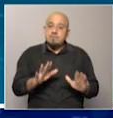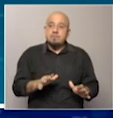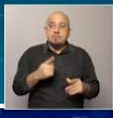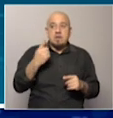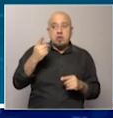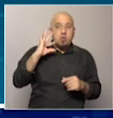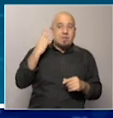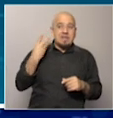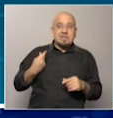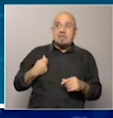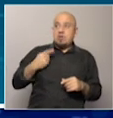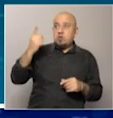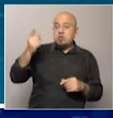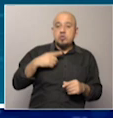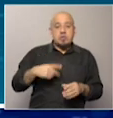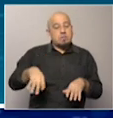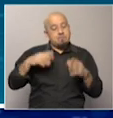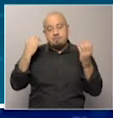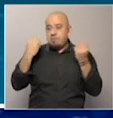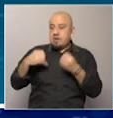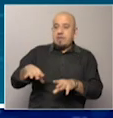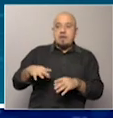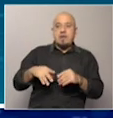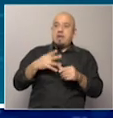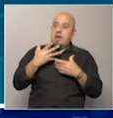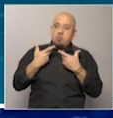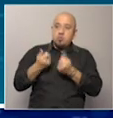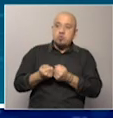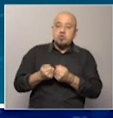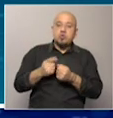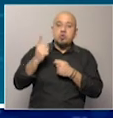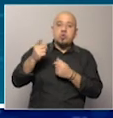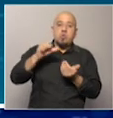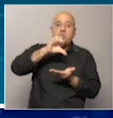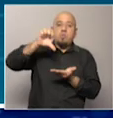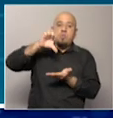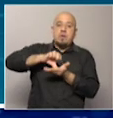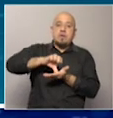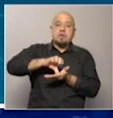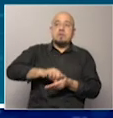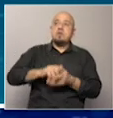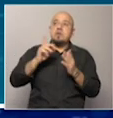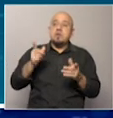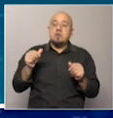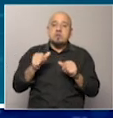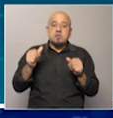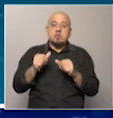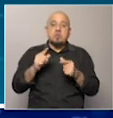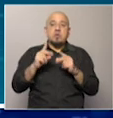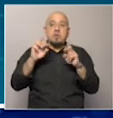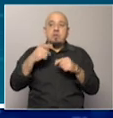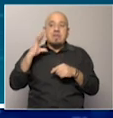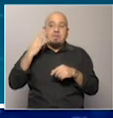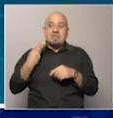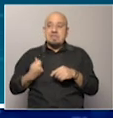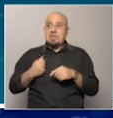los palestinos significa perder el respaldo, perder el apoyo de un país. Si bien hasta ahora había hecho bien poco por la causa palestina, si